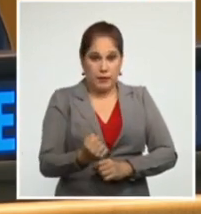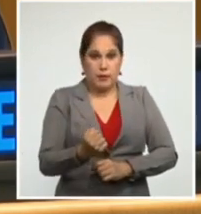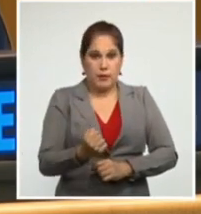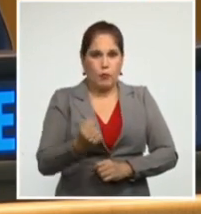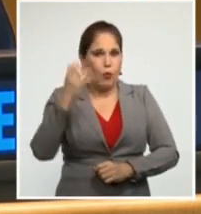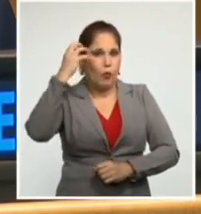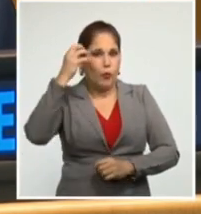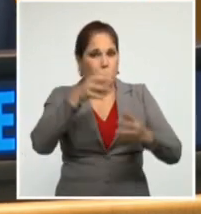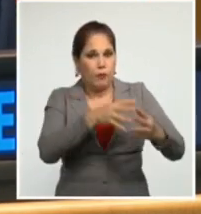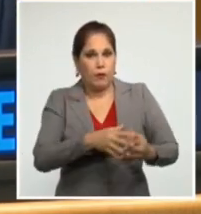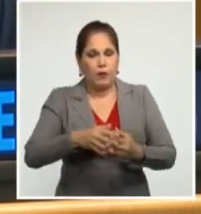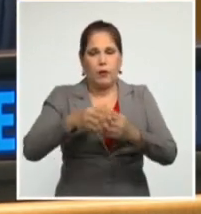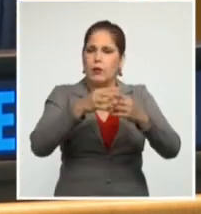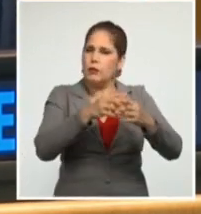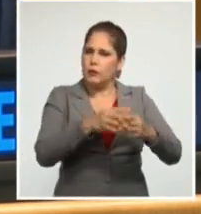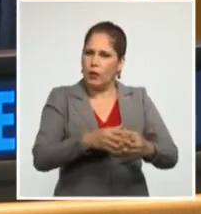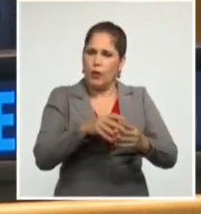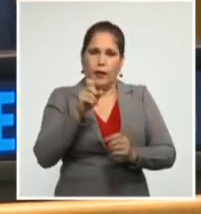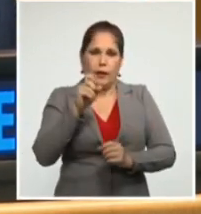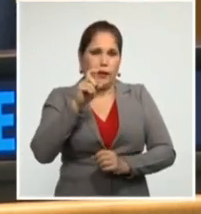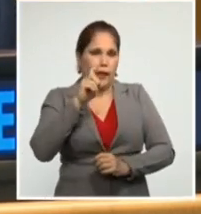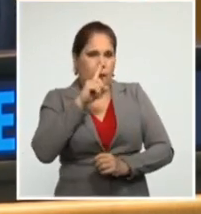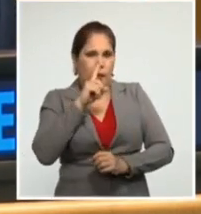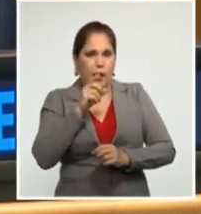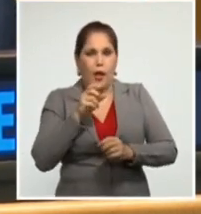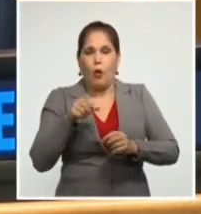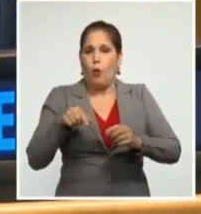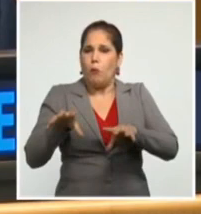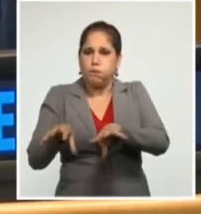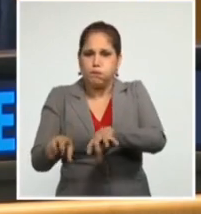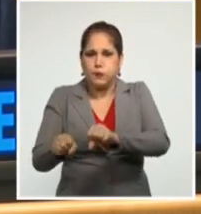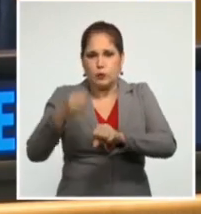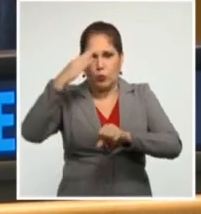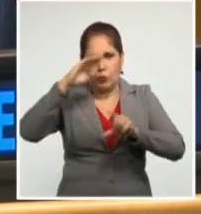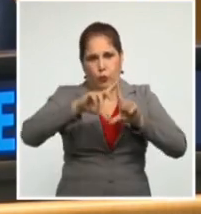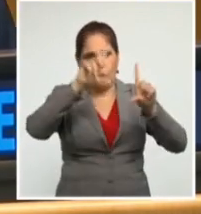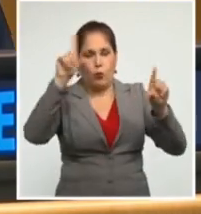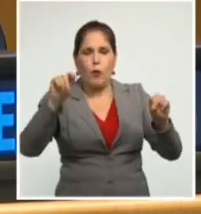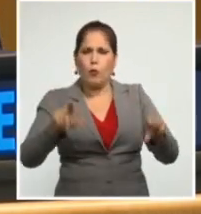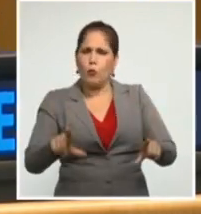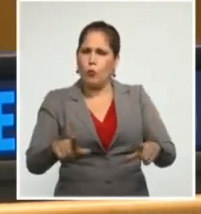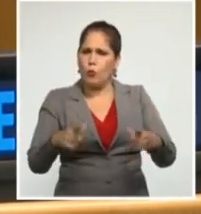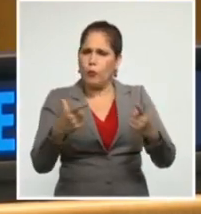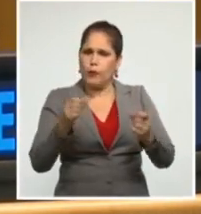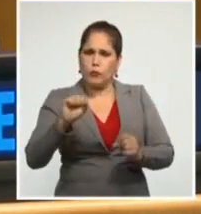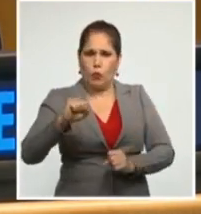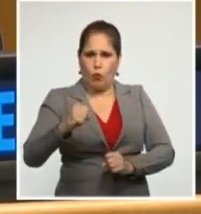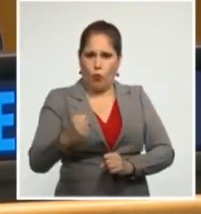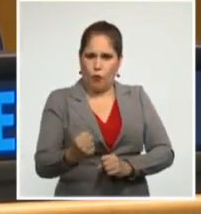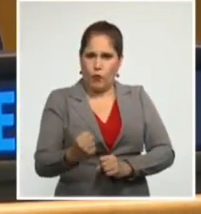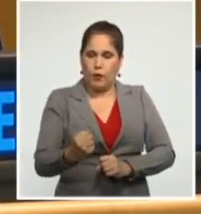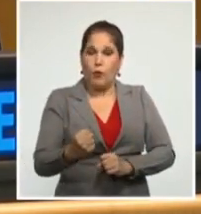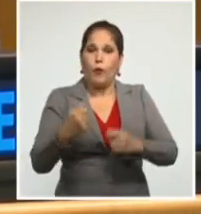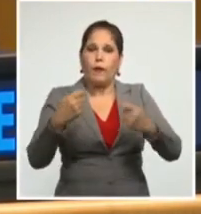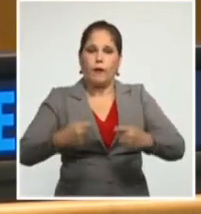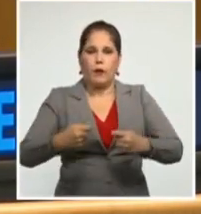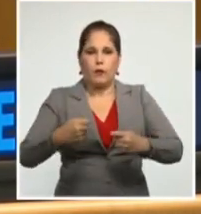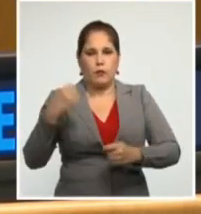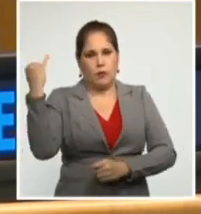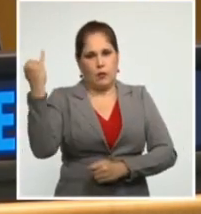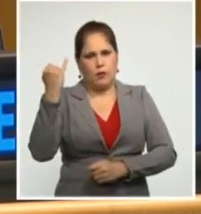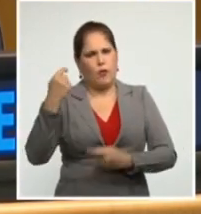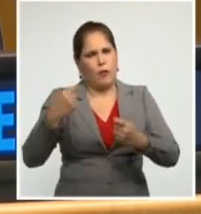Estados Unidos de América el fin de su agresión colonial y el cumplimiento de sus obligaciones con el derecho internacional.